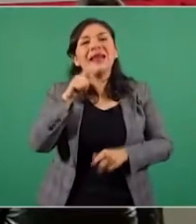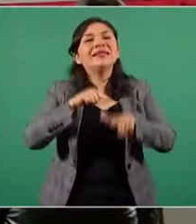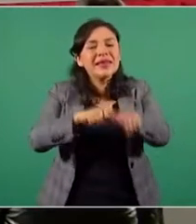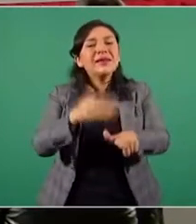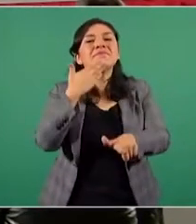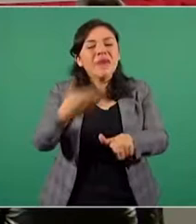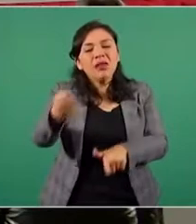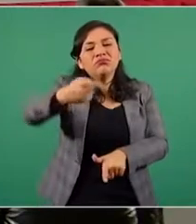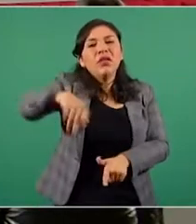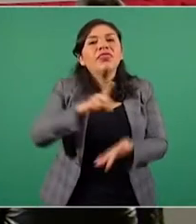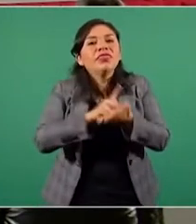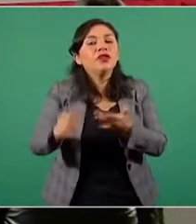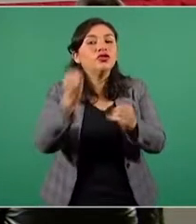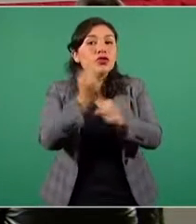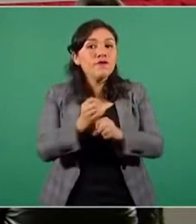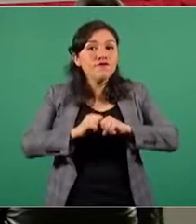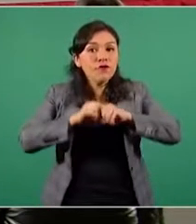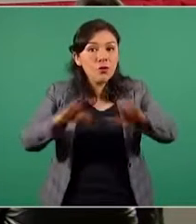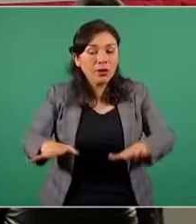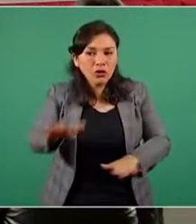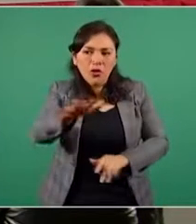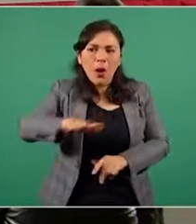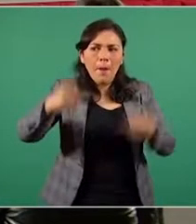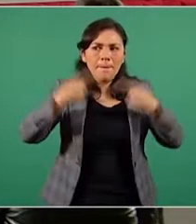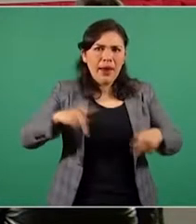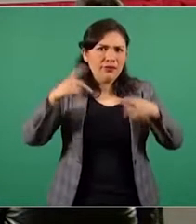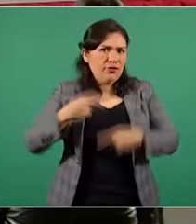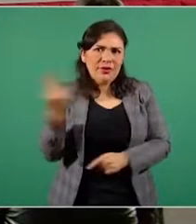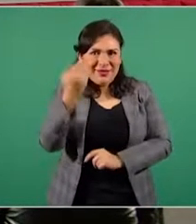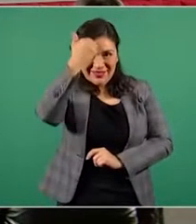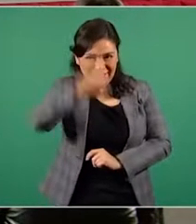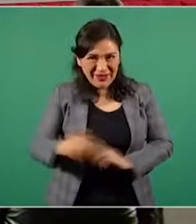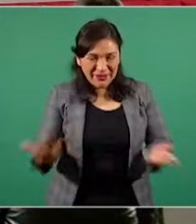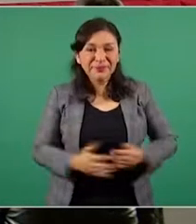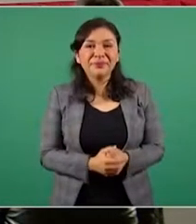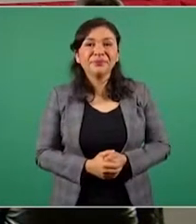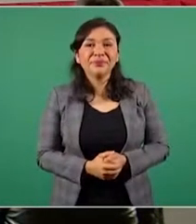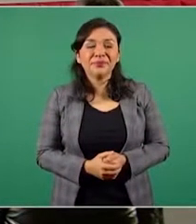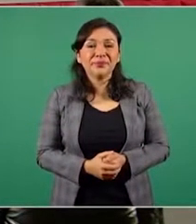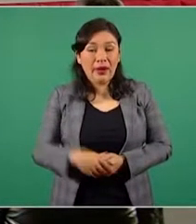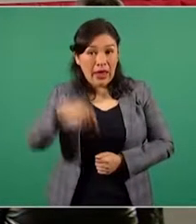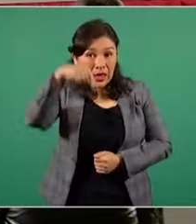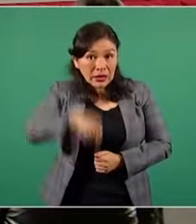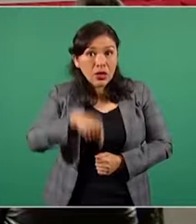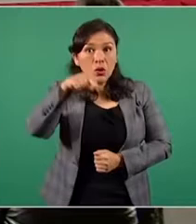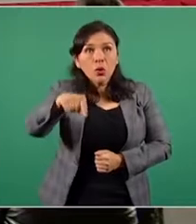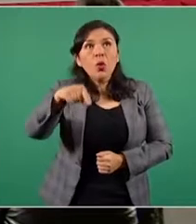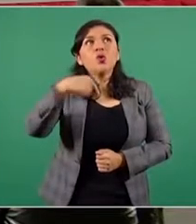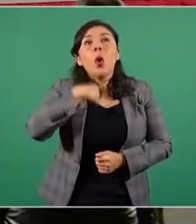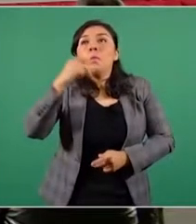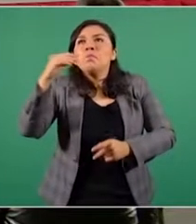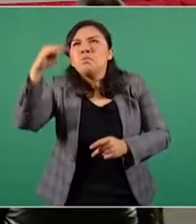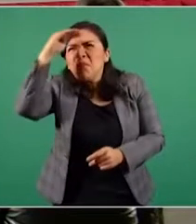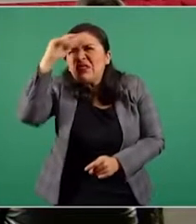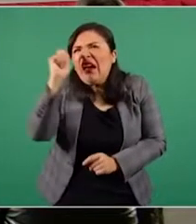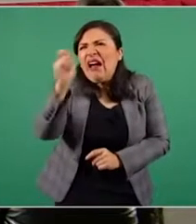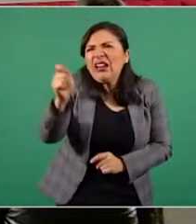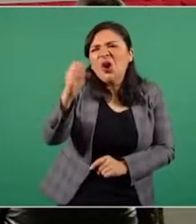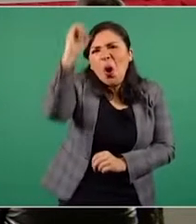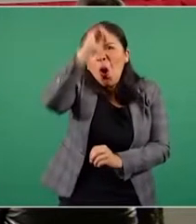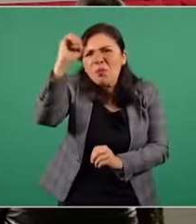el derecho a la información del pueblo de México. En este espacio no se cuestionan opiniones ni críticas,